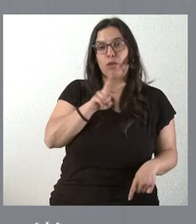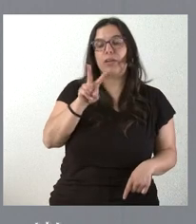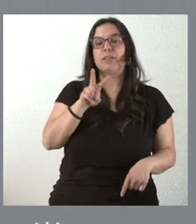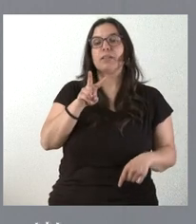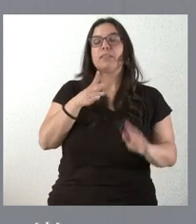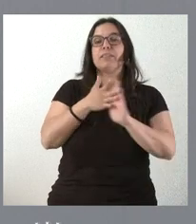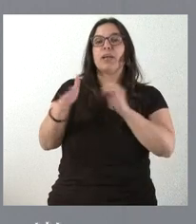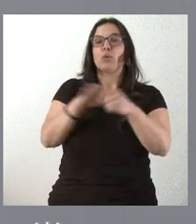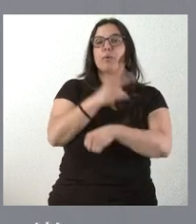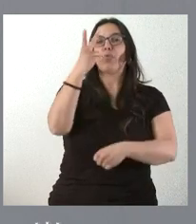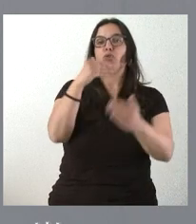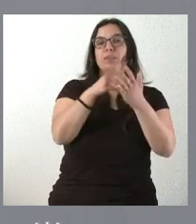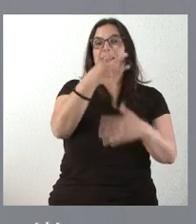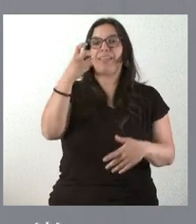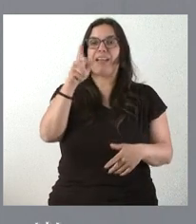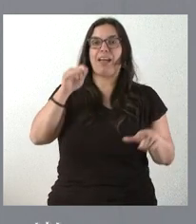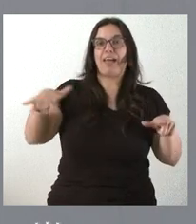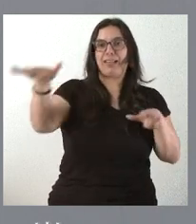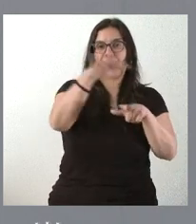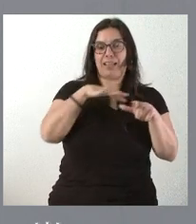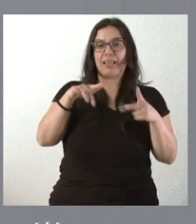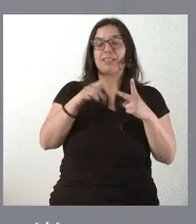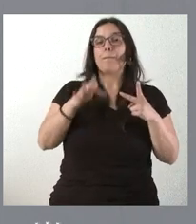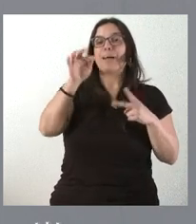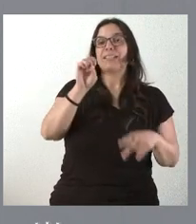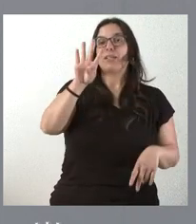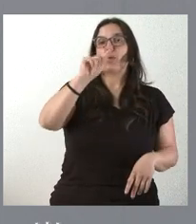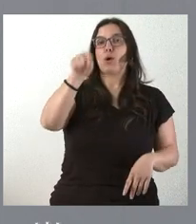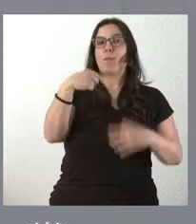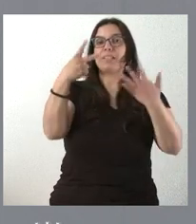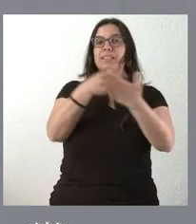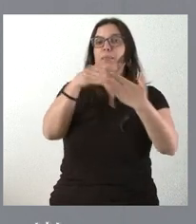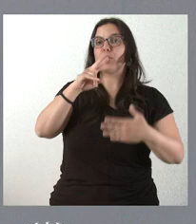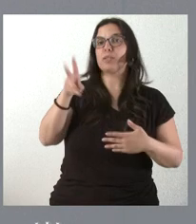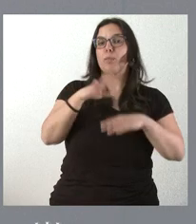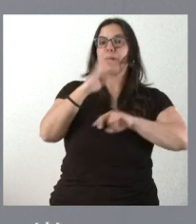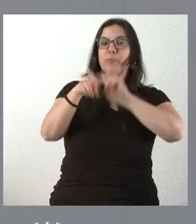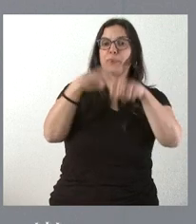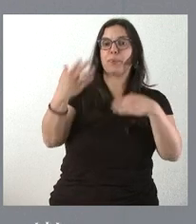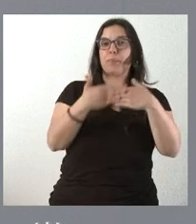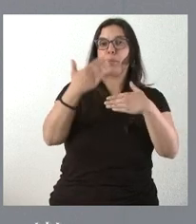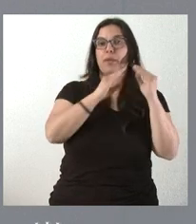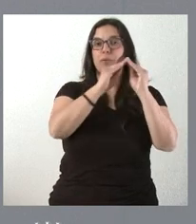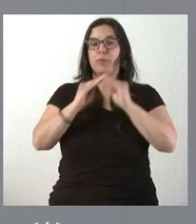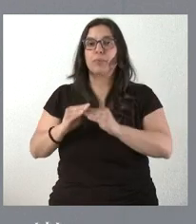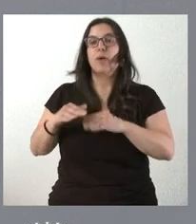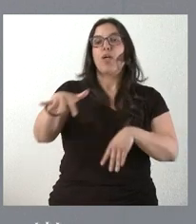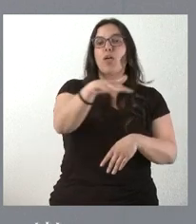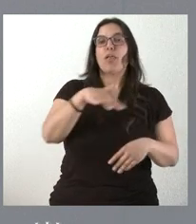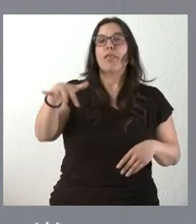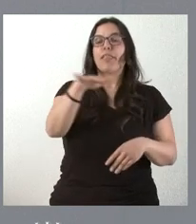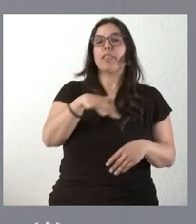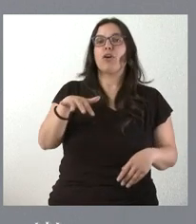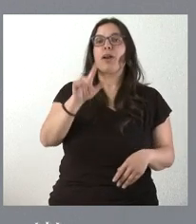.300 hectáreas, así como 14,7 millones de euros para la modernización de los regadíos de la zona regable de